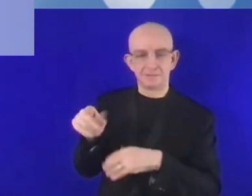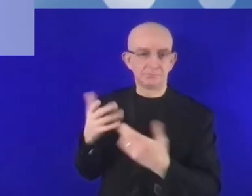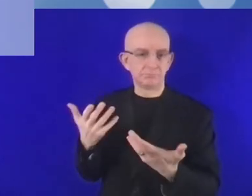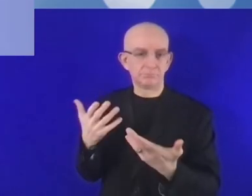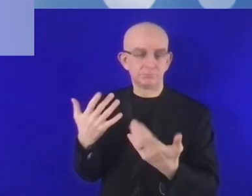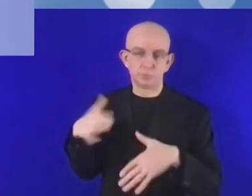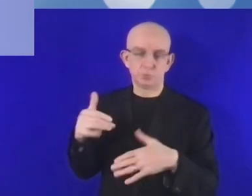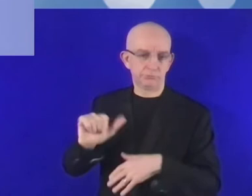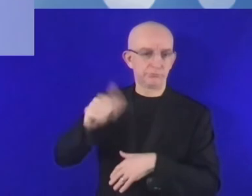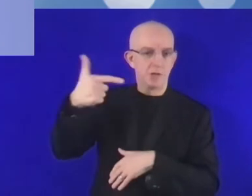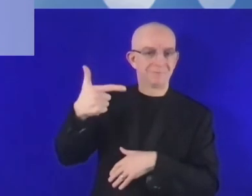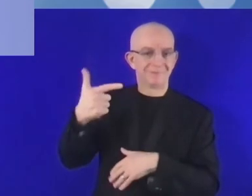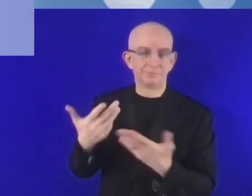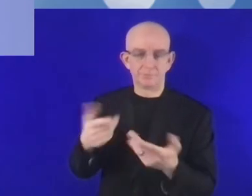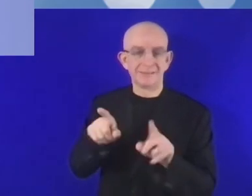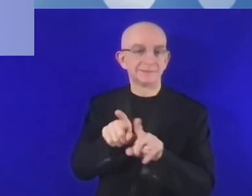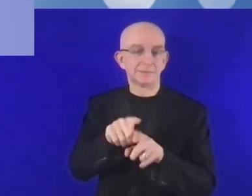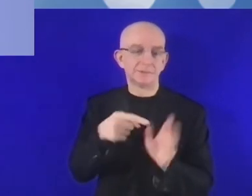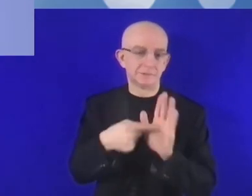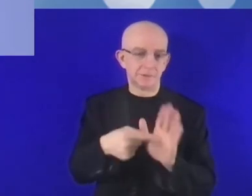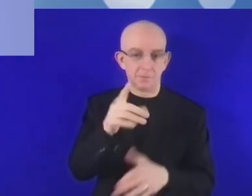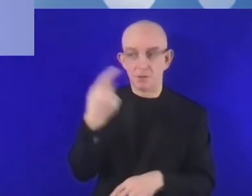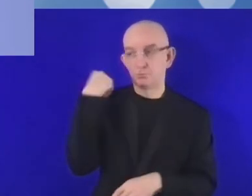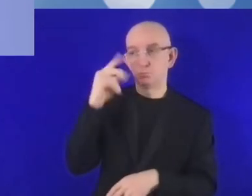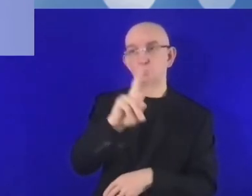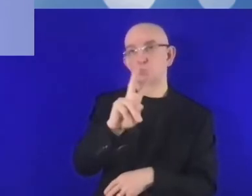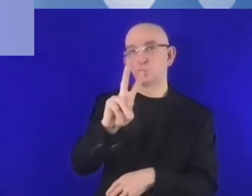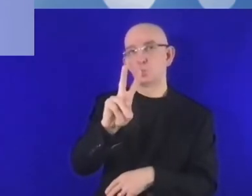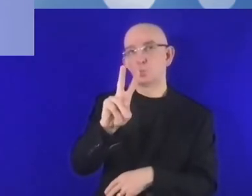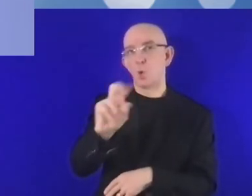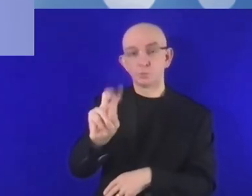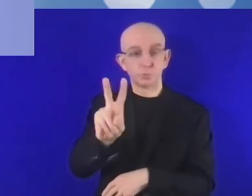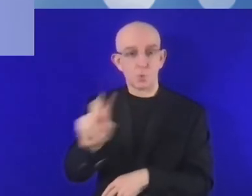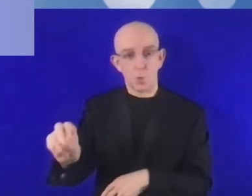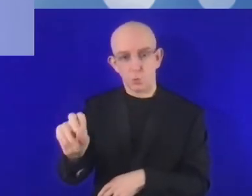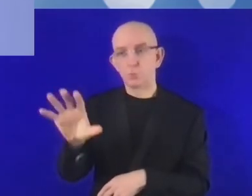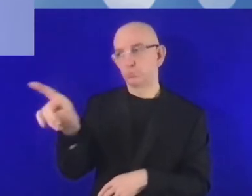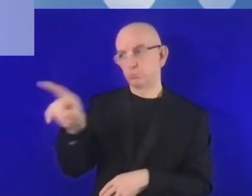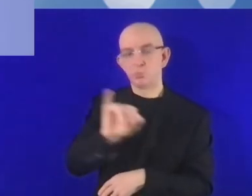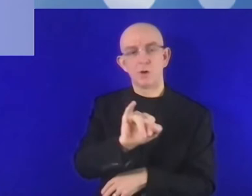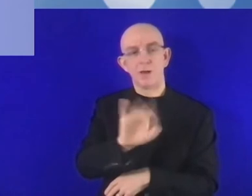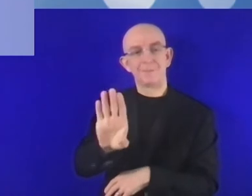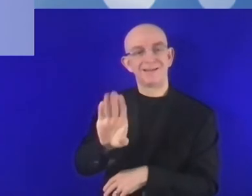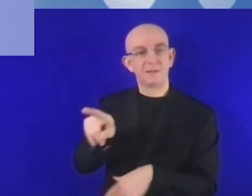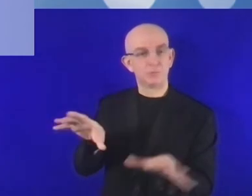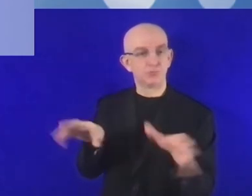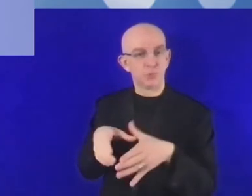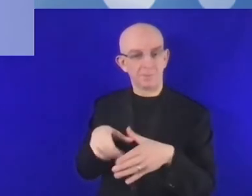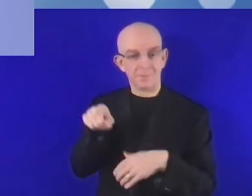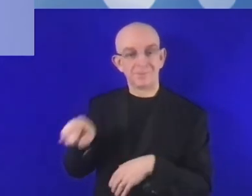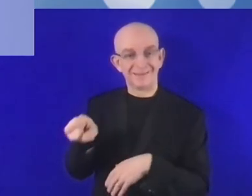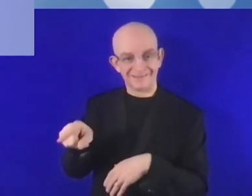de las pymes constituye para nosotros una prioridad indudable. En el año 2020, nuestro grupo